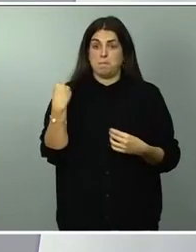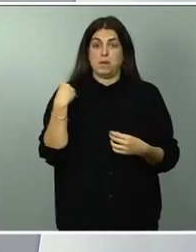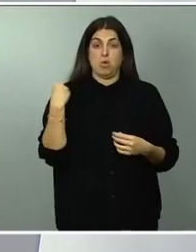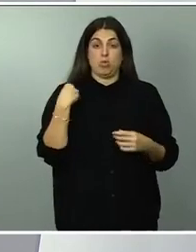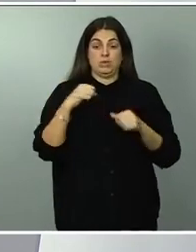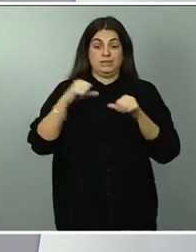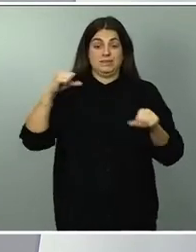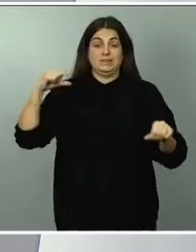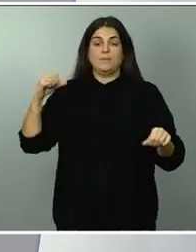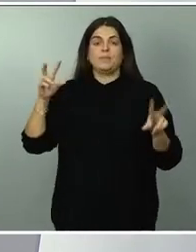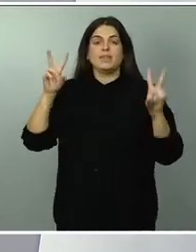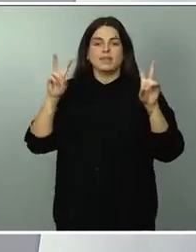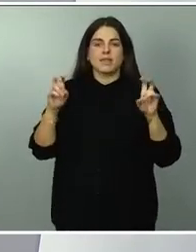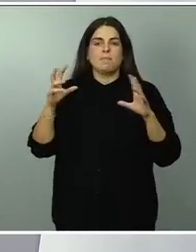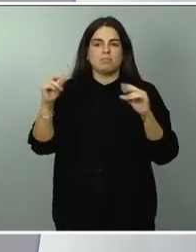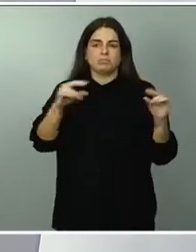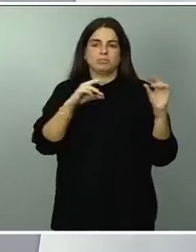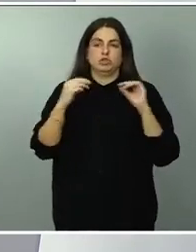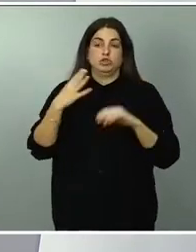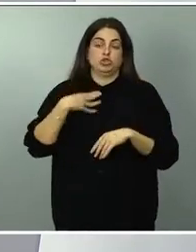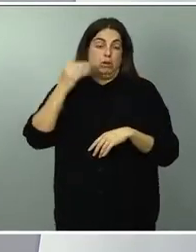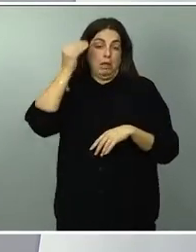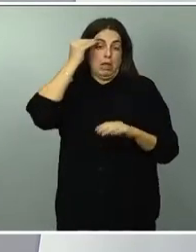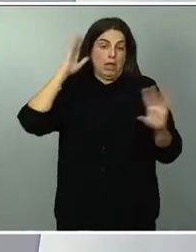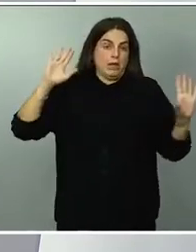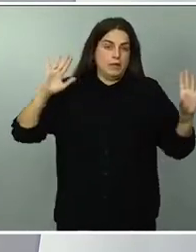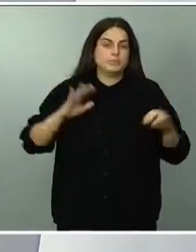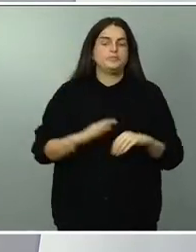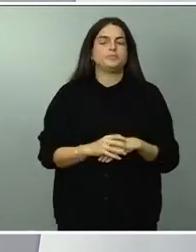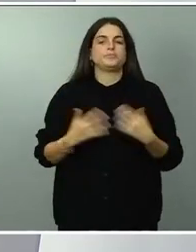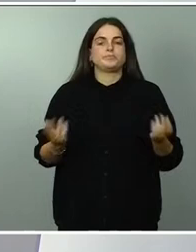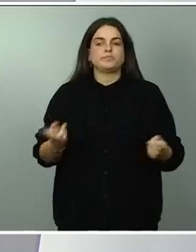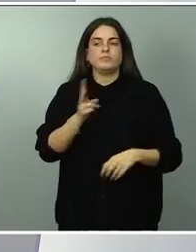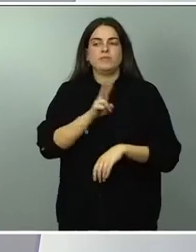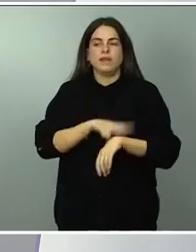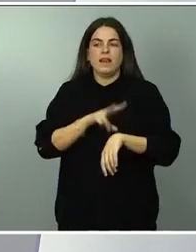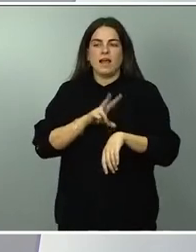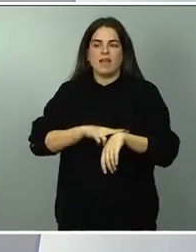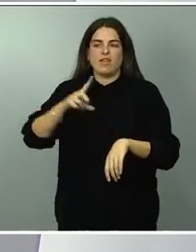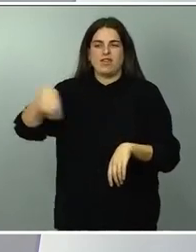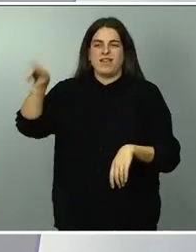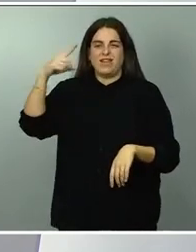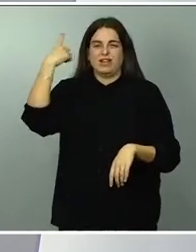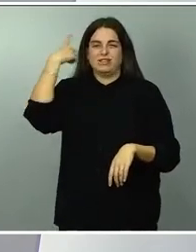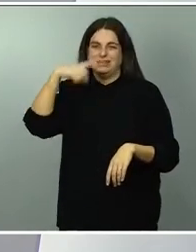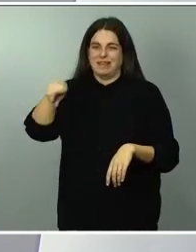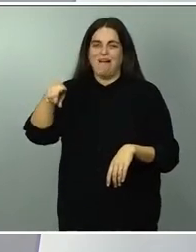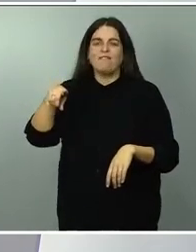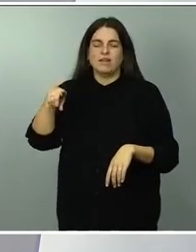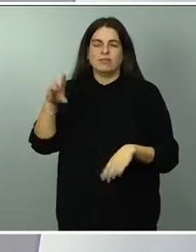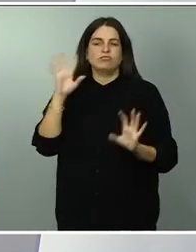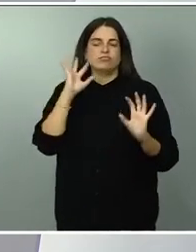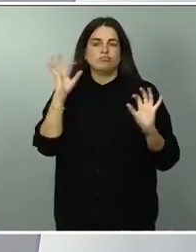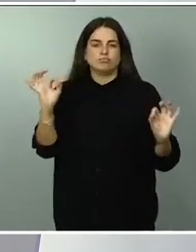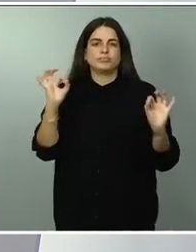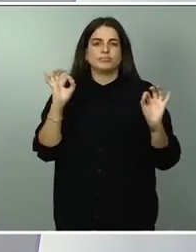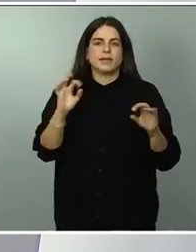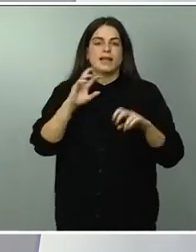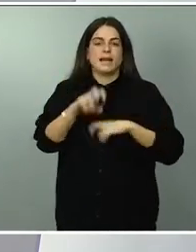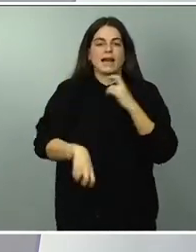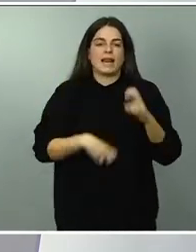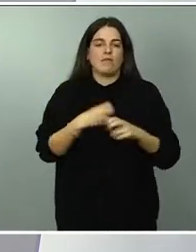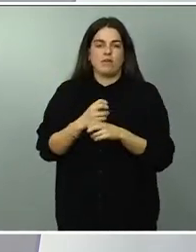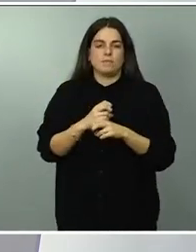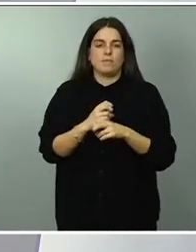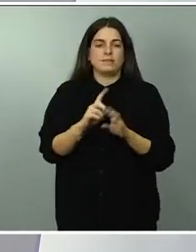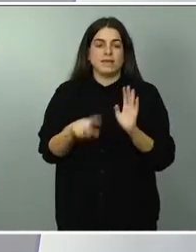que se han planteado yo creo que la propia delegación es consciente que evidentemente las reformas legales que se